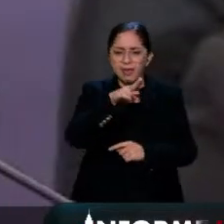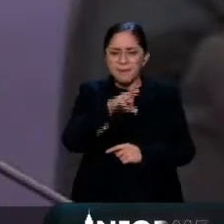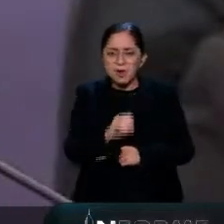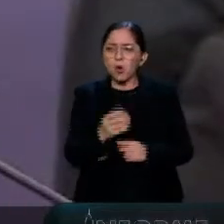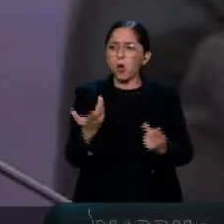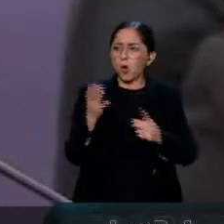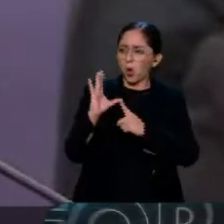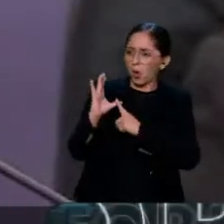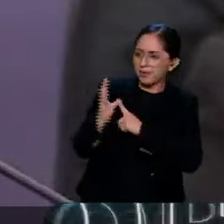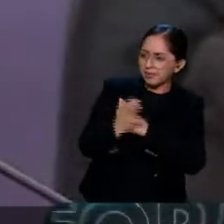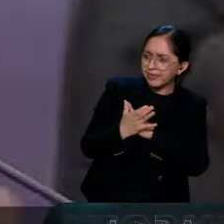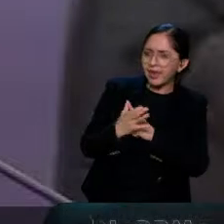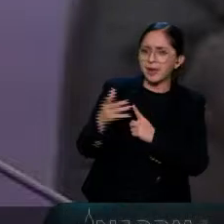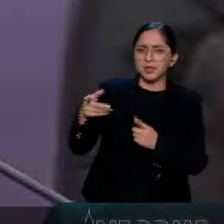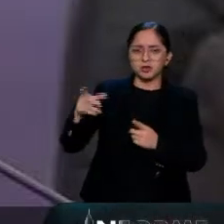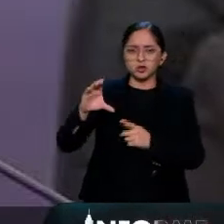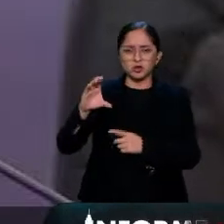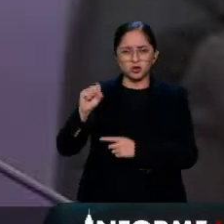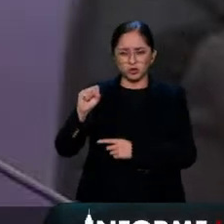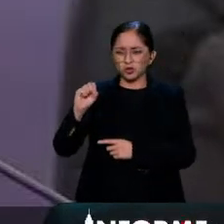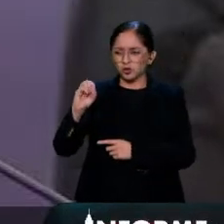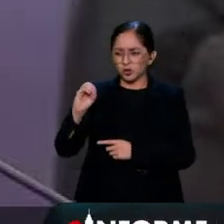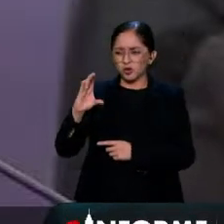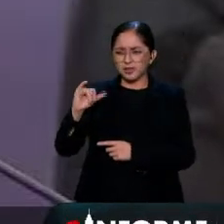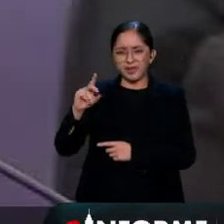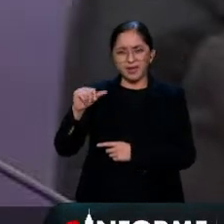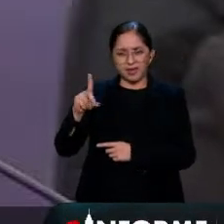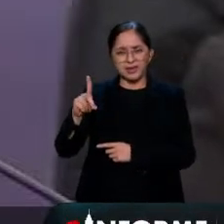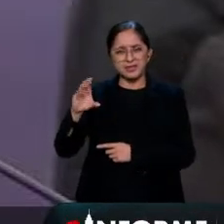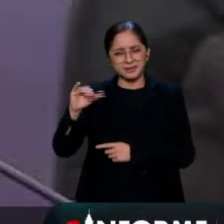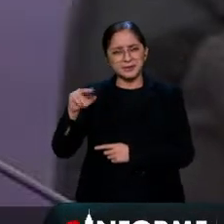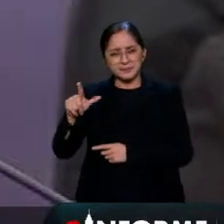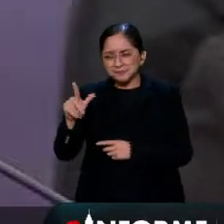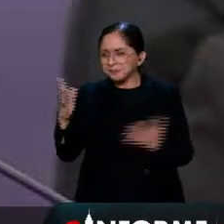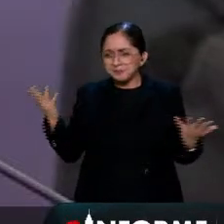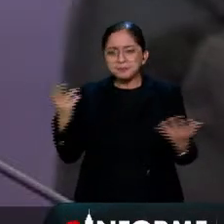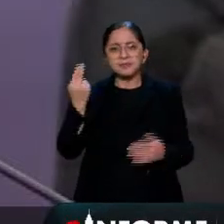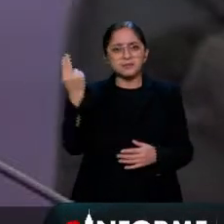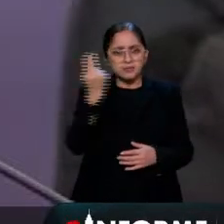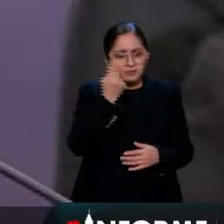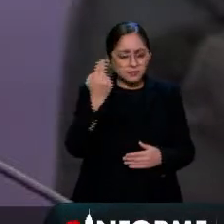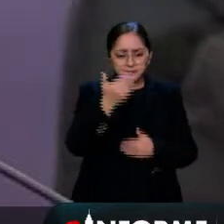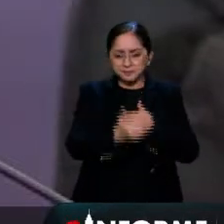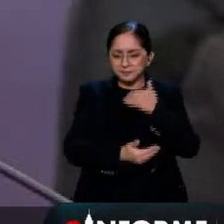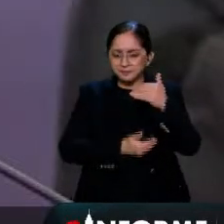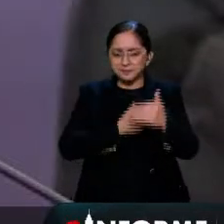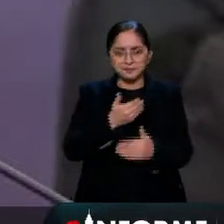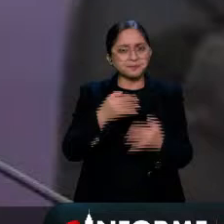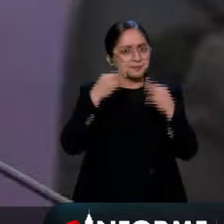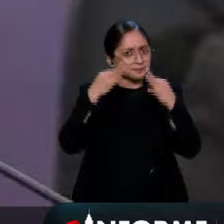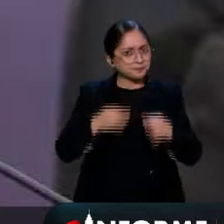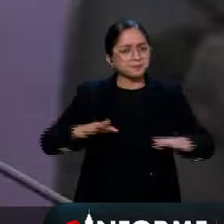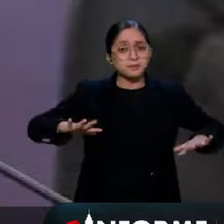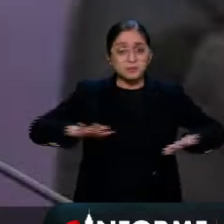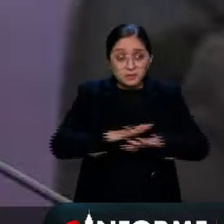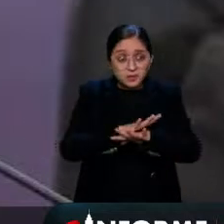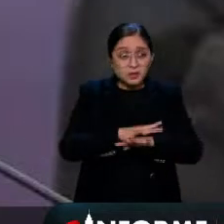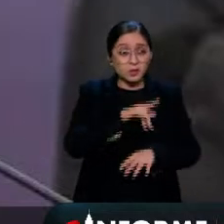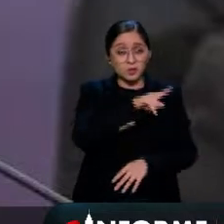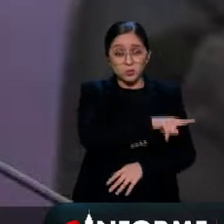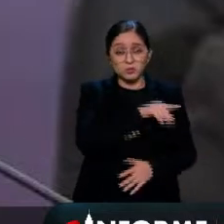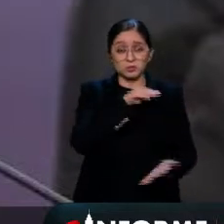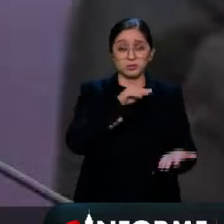sociedad civil, etcétera, como queramos hacerlo, pero algo tiene que cambiar porque si seguimos